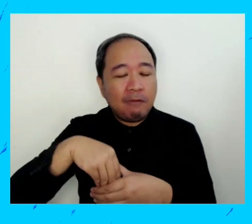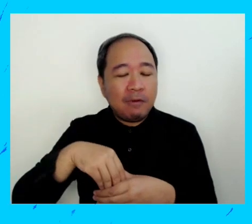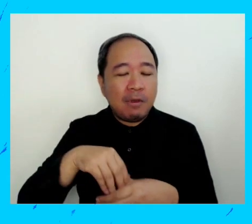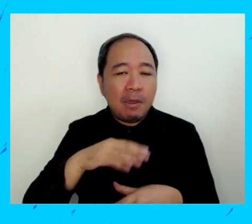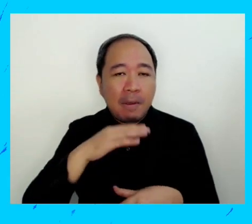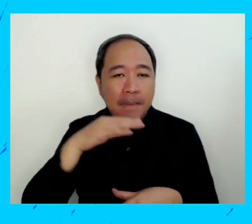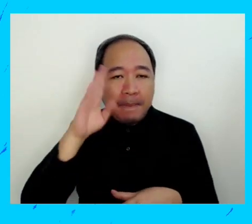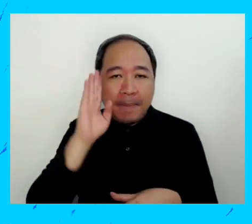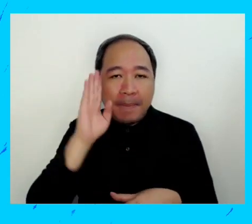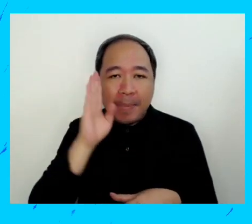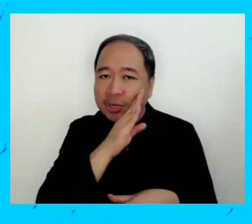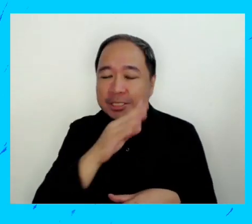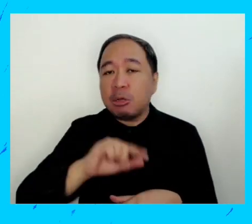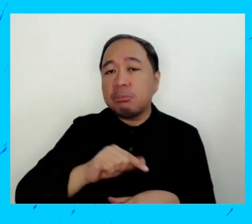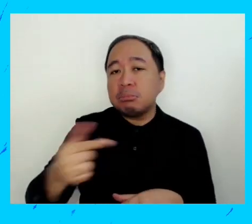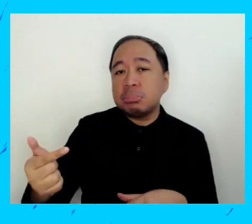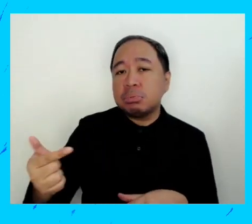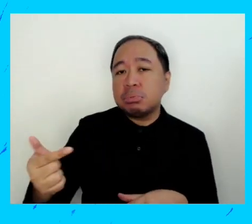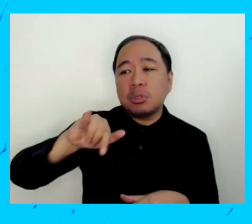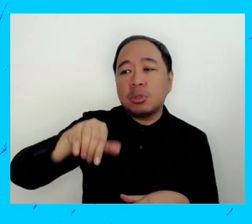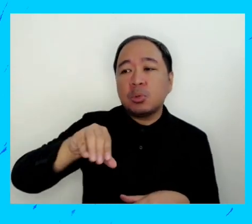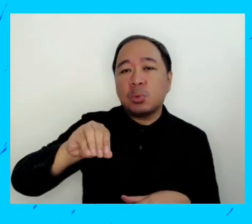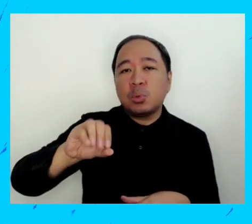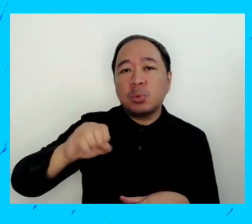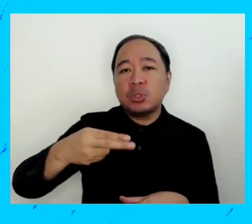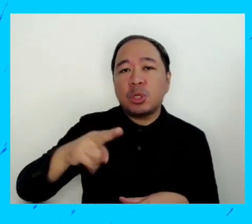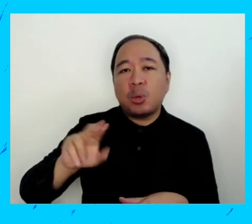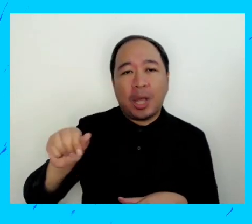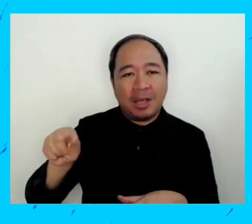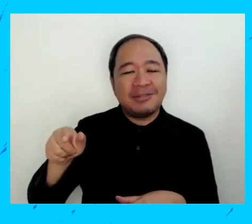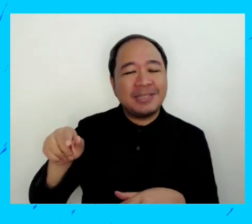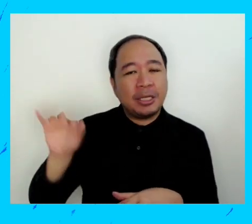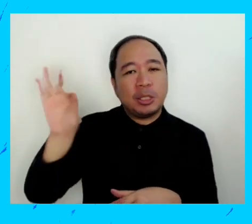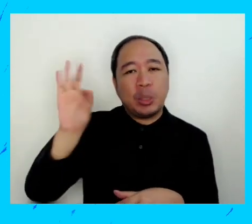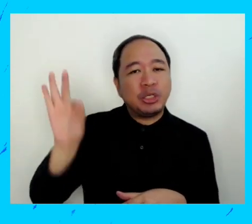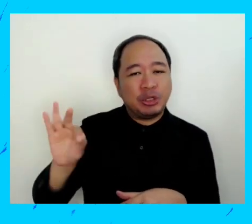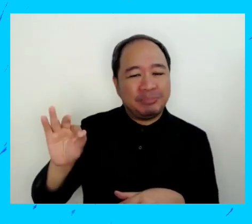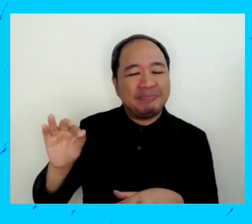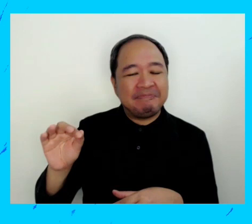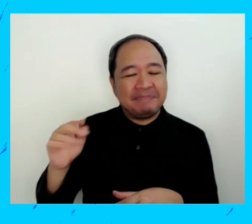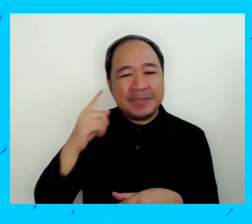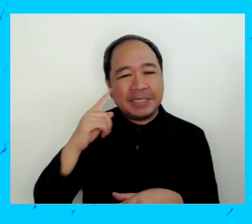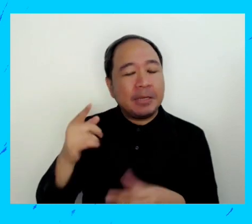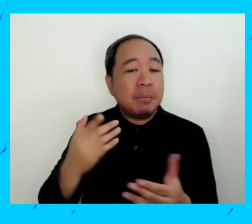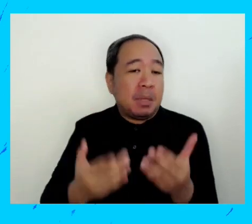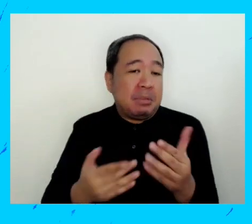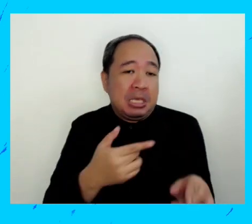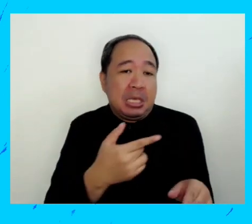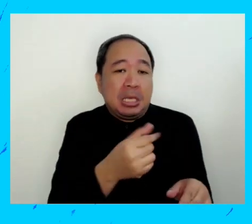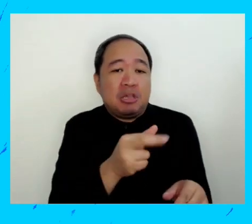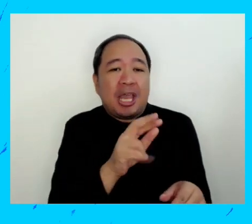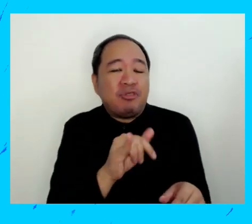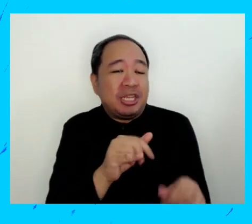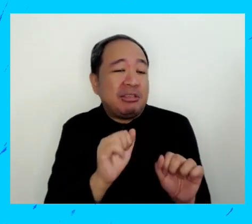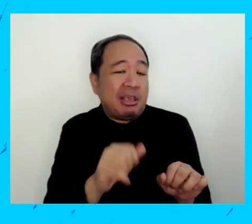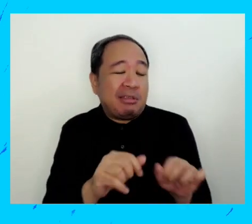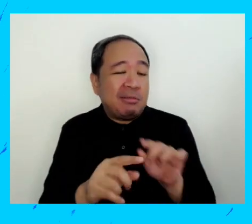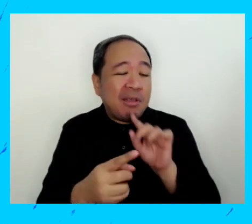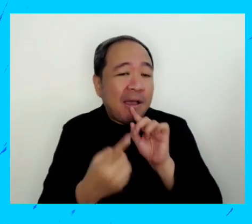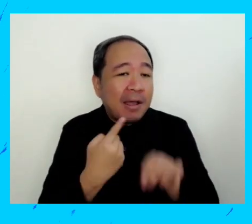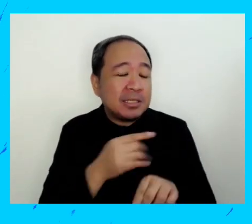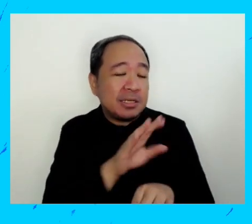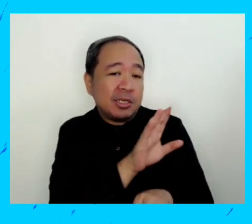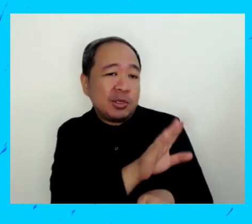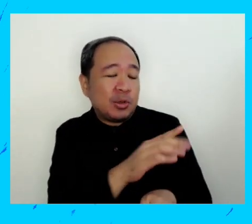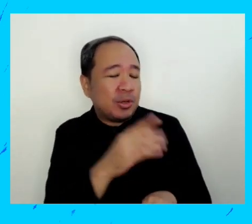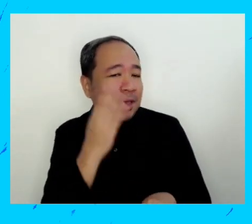hablaste sobre cómo incluir a los padres. Y volvemos a Joshua, ¿cómo te pregunta después? Gary, ¿podrías